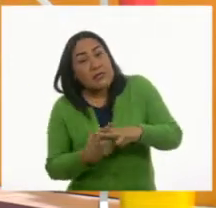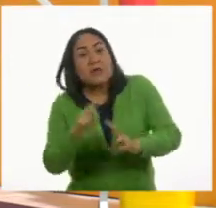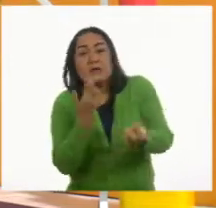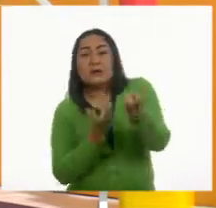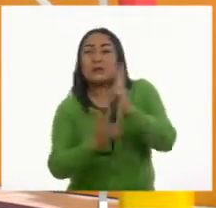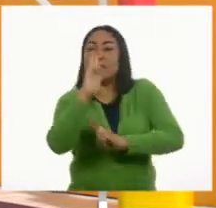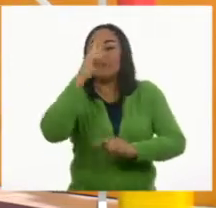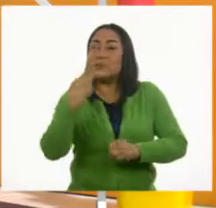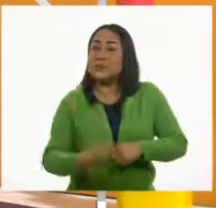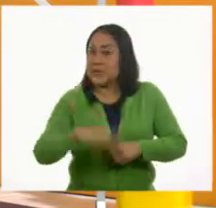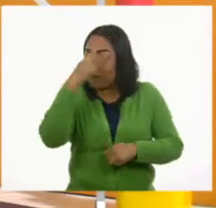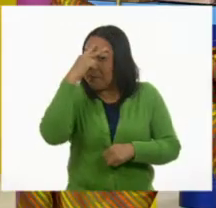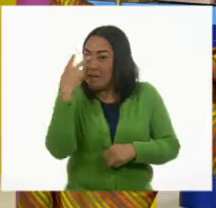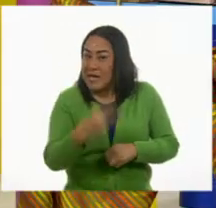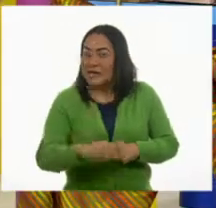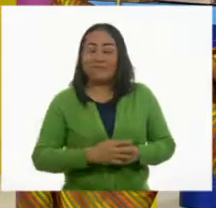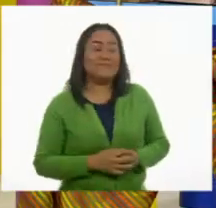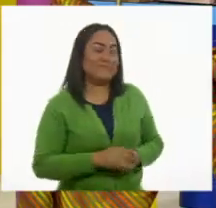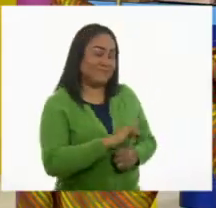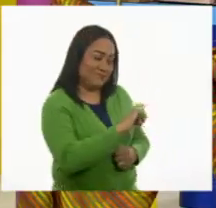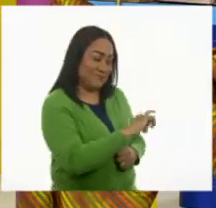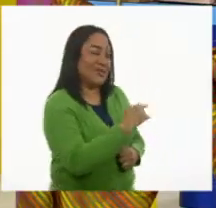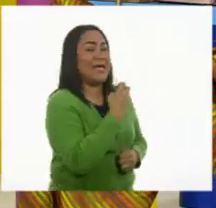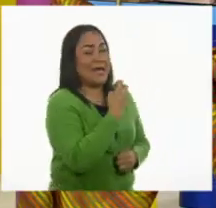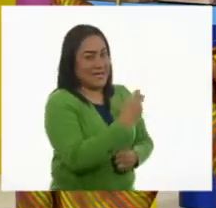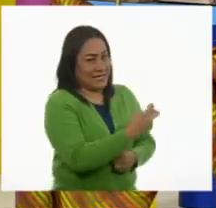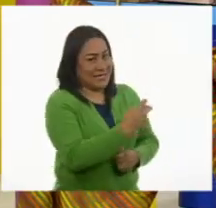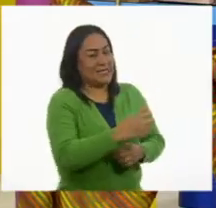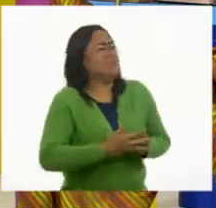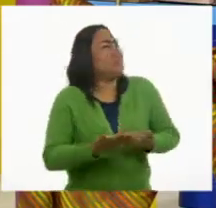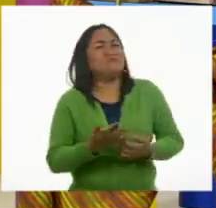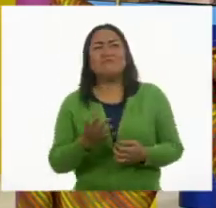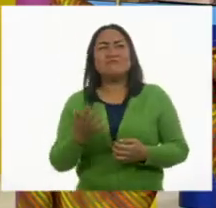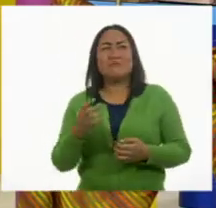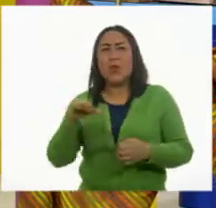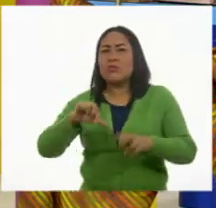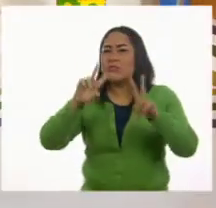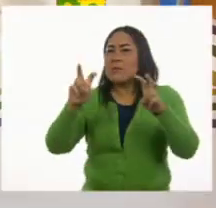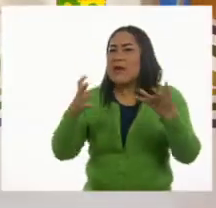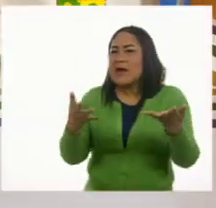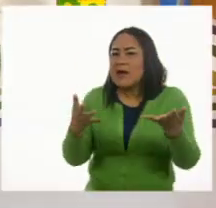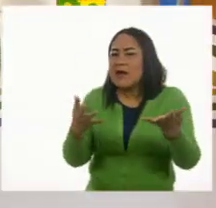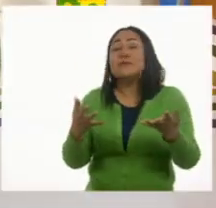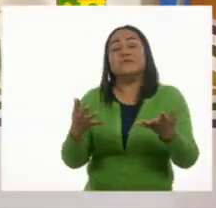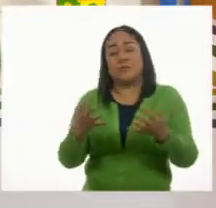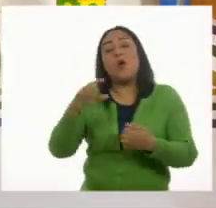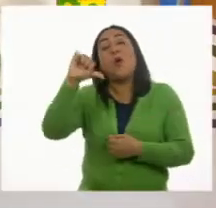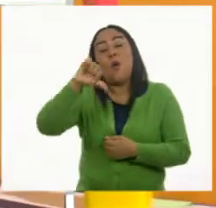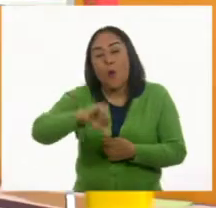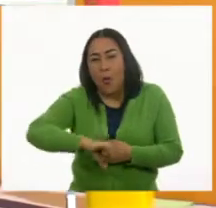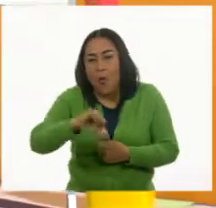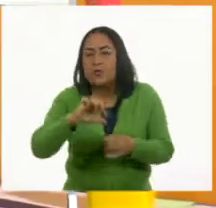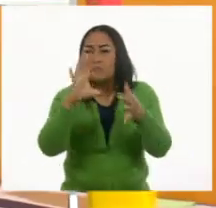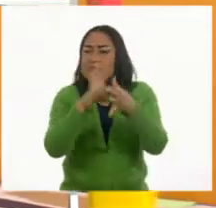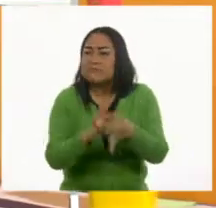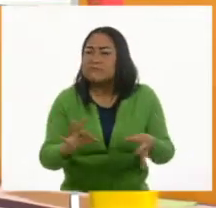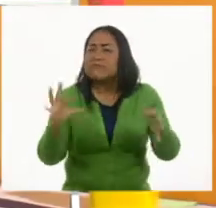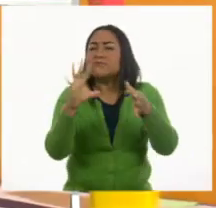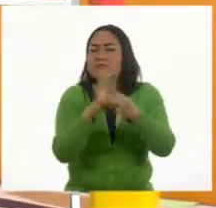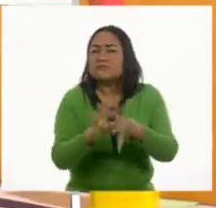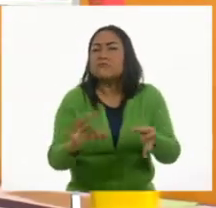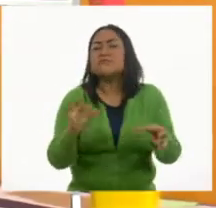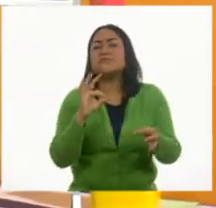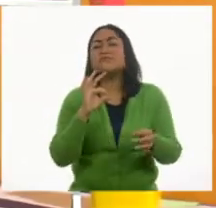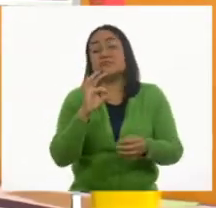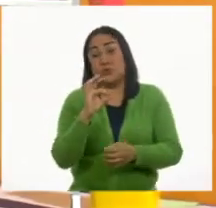mexicana. Así es. ¿Y entonces, de qué se va a tratar? Pues el día de hoy vamos a hablar no solamente